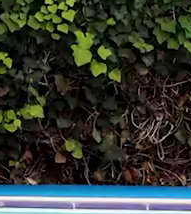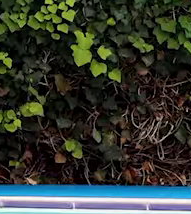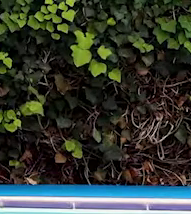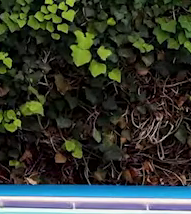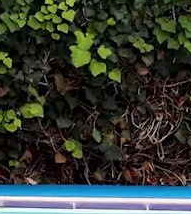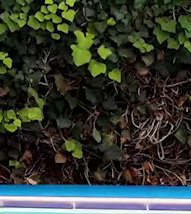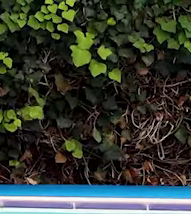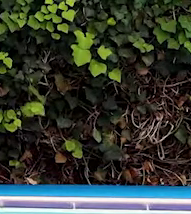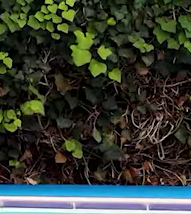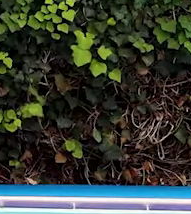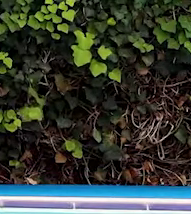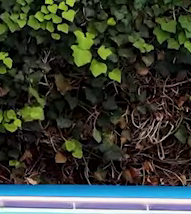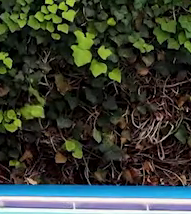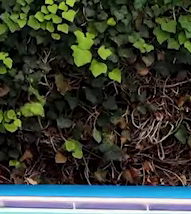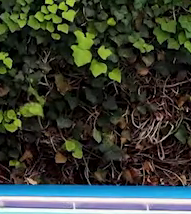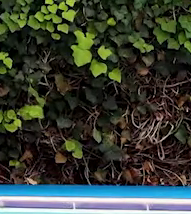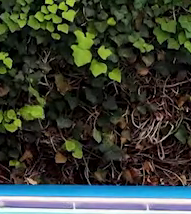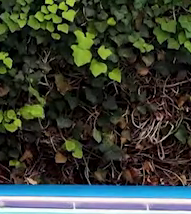Hace una coordinación.